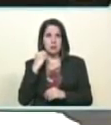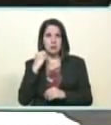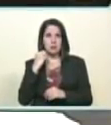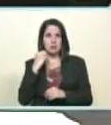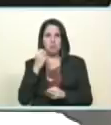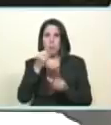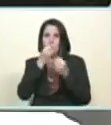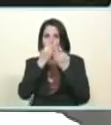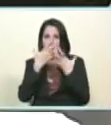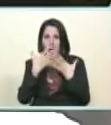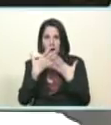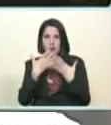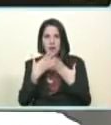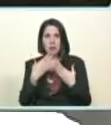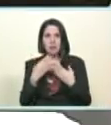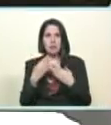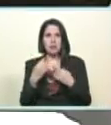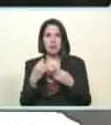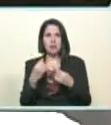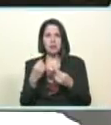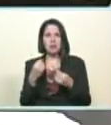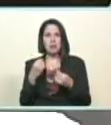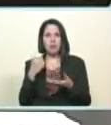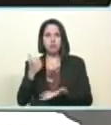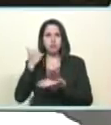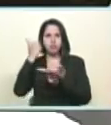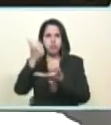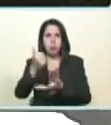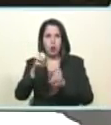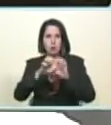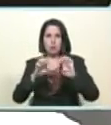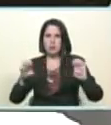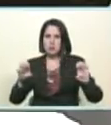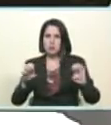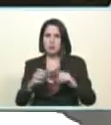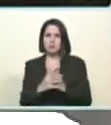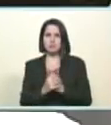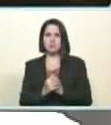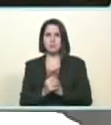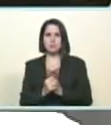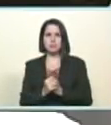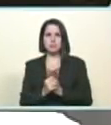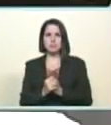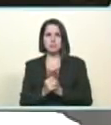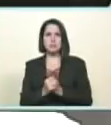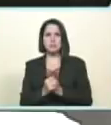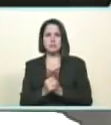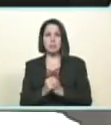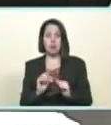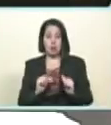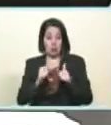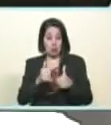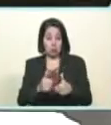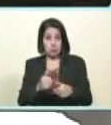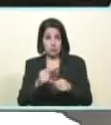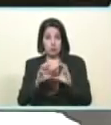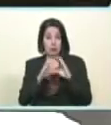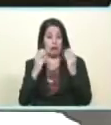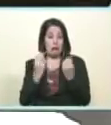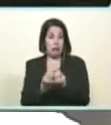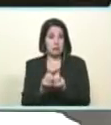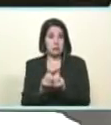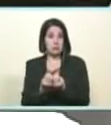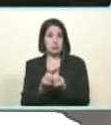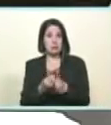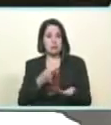favorable del bono educacional nos preparamos para el arranque de las clases para